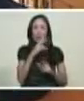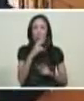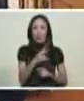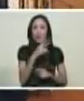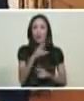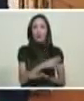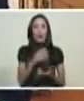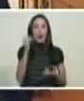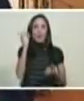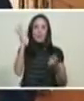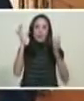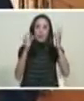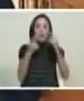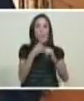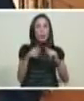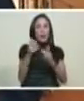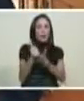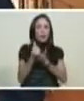inventivas